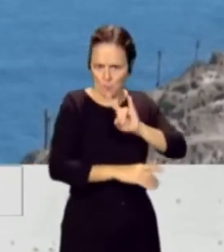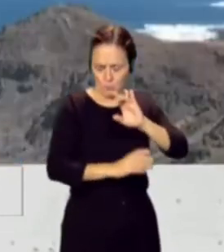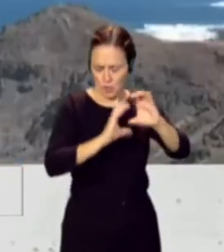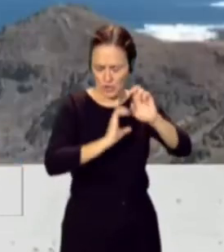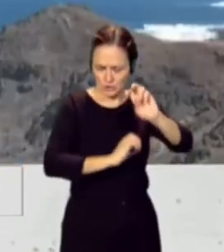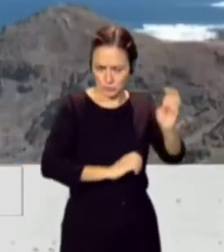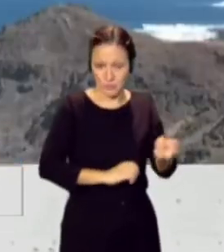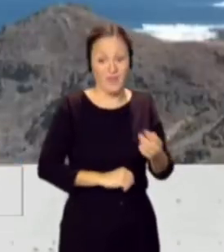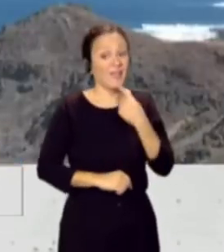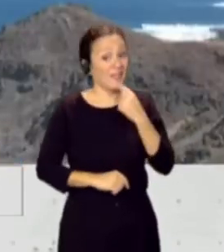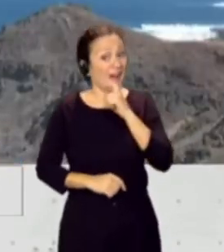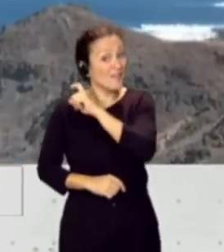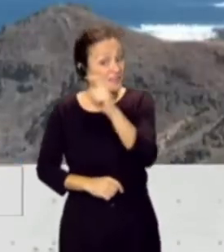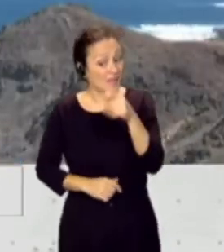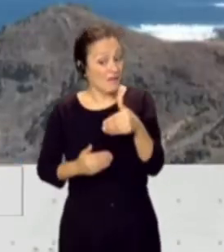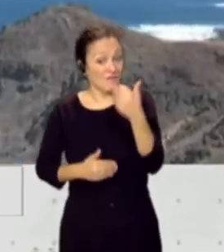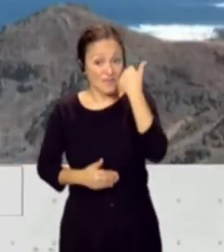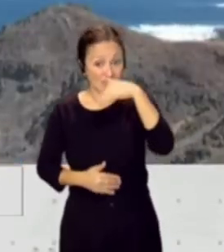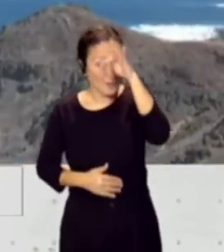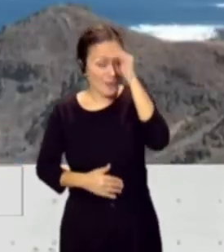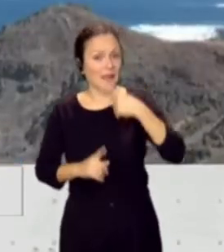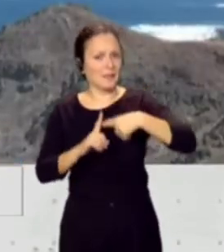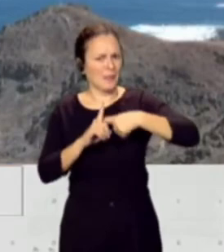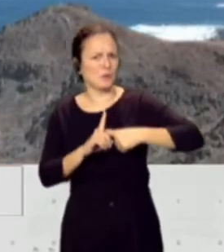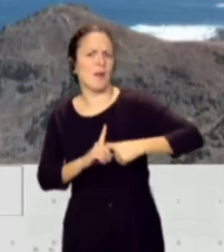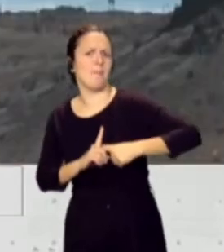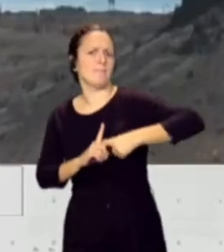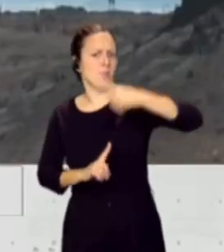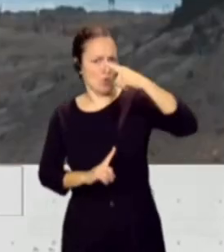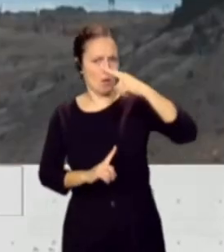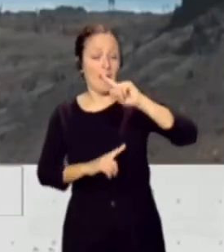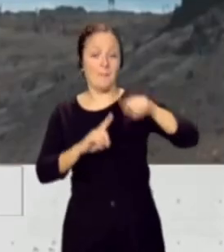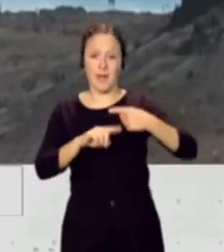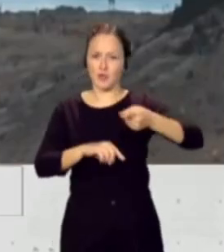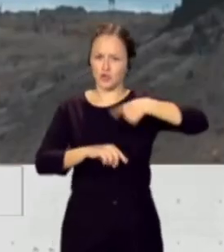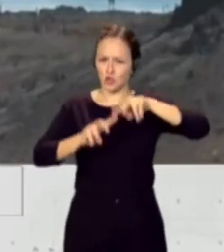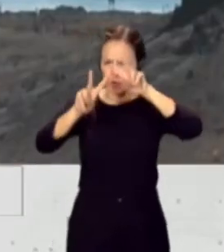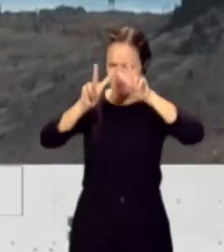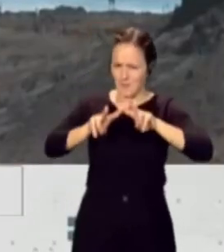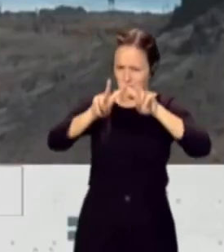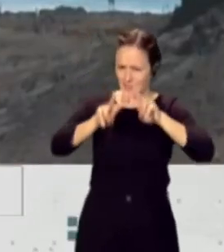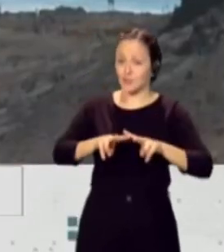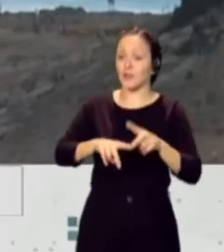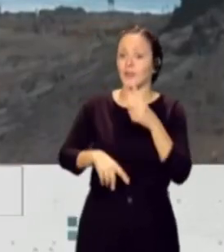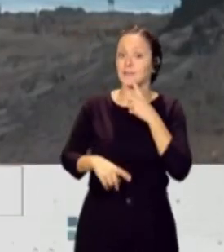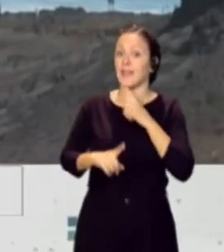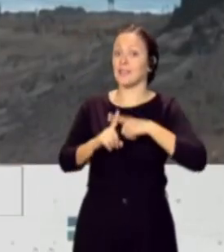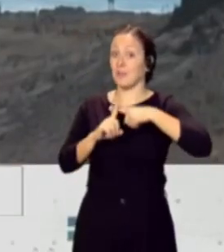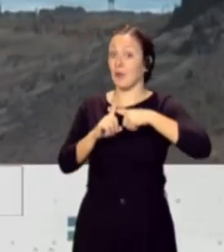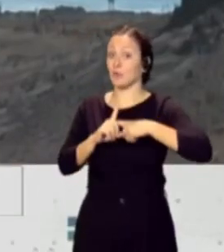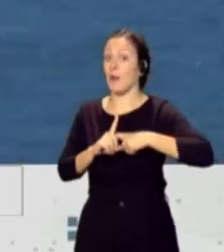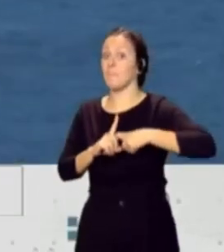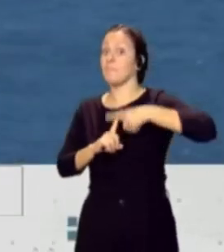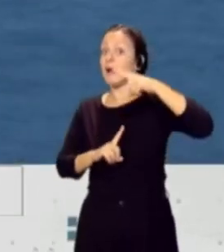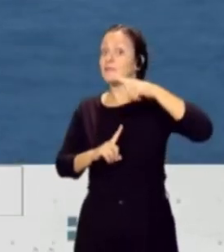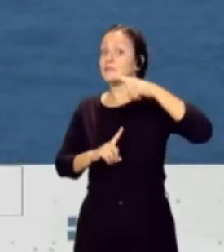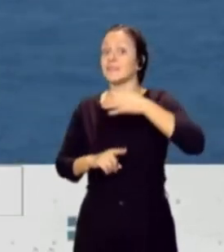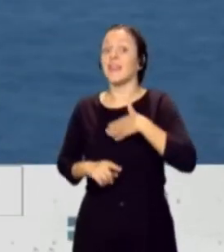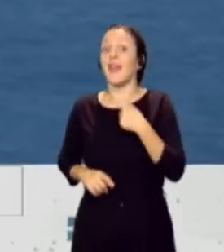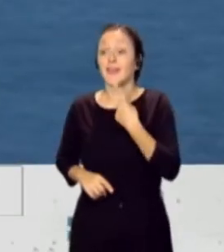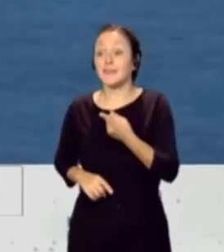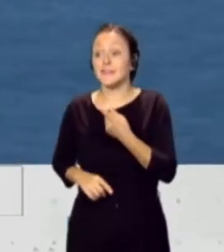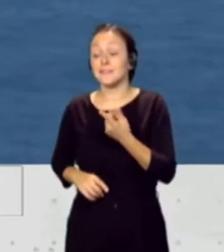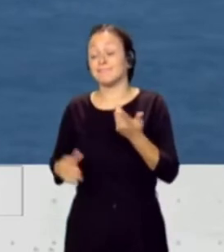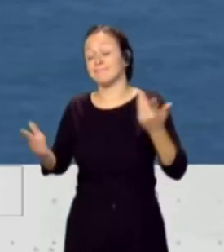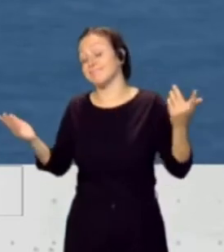ser un fin de semana con subida de temperatura. Comprobamos además en los estudios que elaboramos subida de temperatura la equivale a que se duplica,